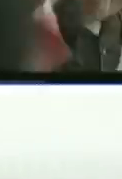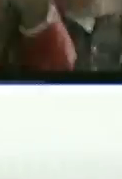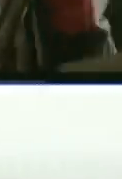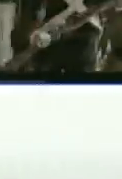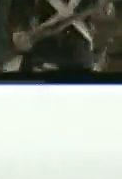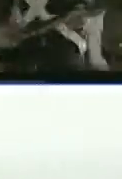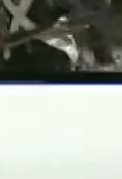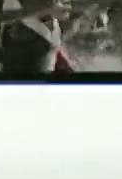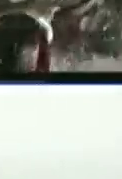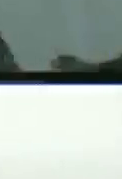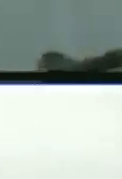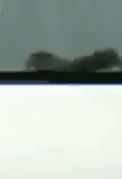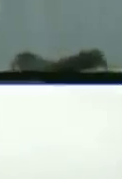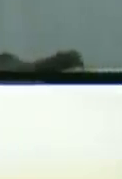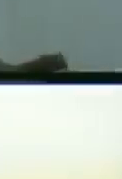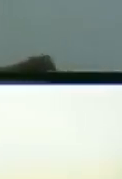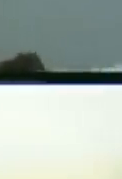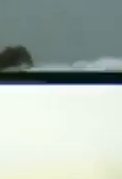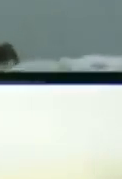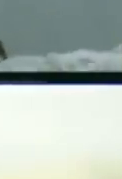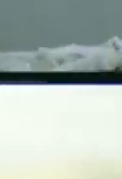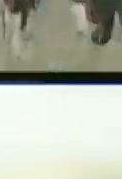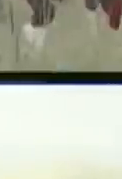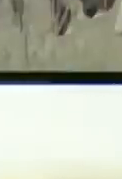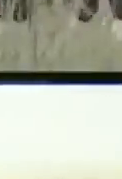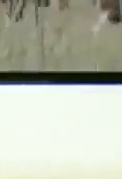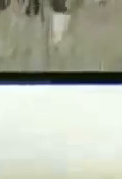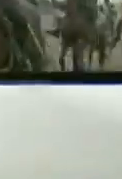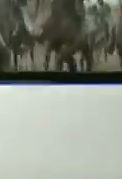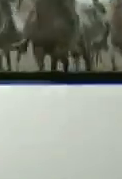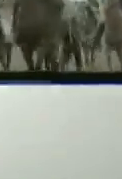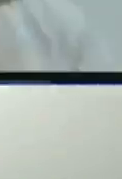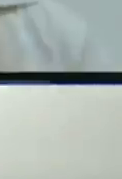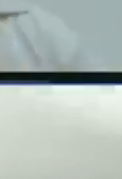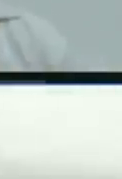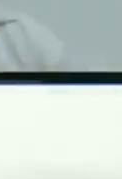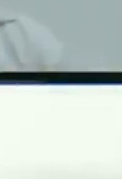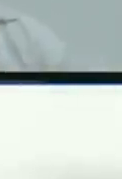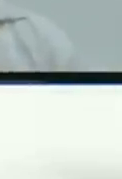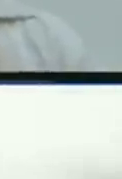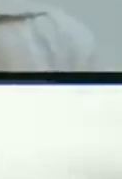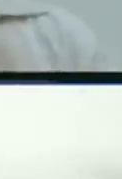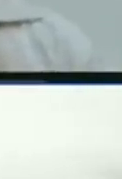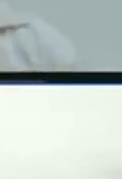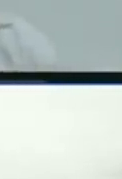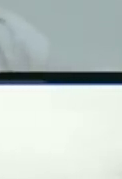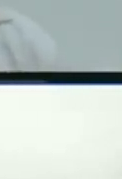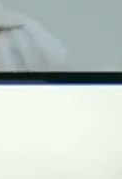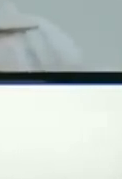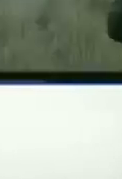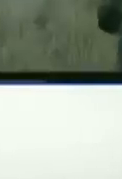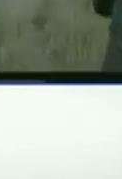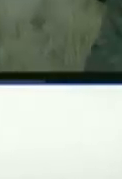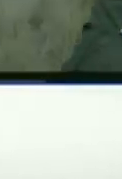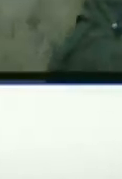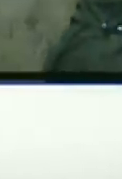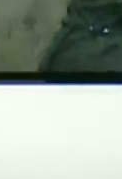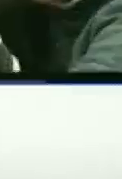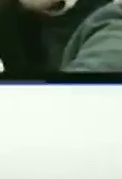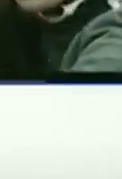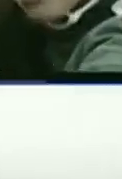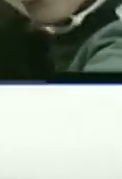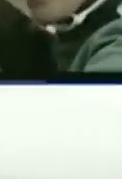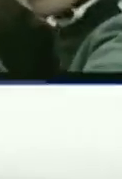a ello ya el maestro dijo bueno hay que pensar y hay que cumplir la instrucción del presidente así que este equipo de guiones está Carlos Tavares